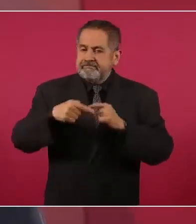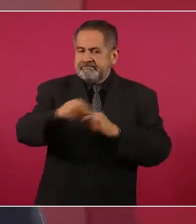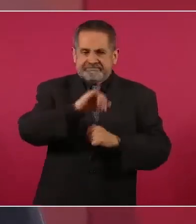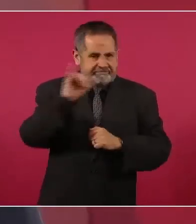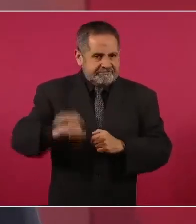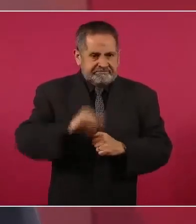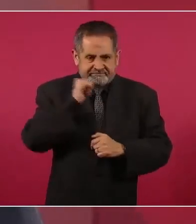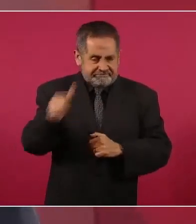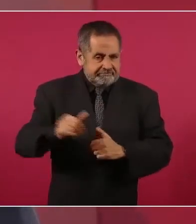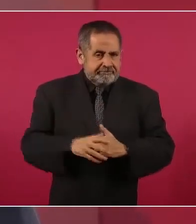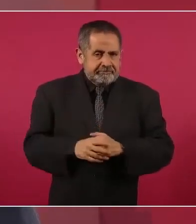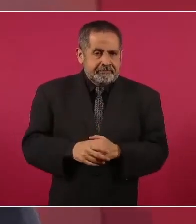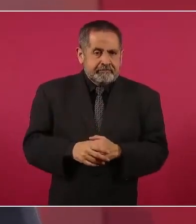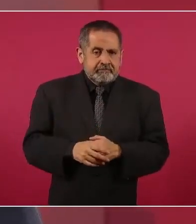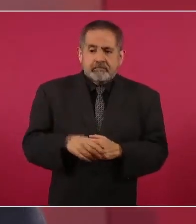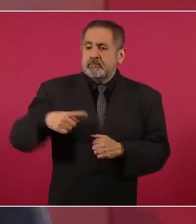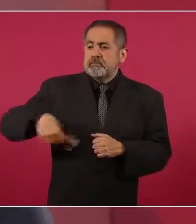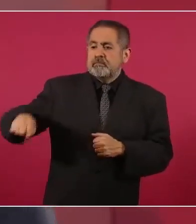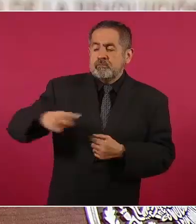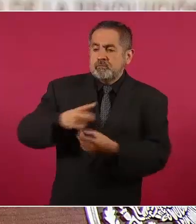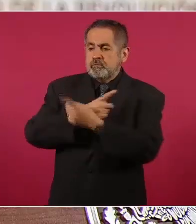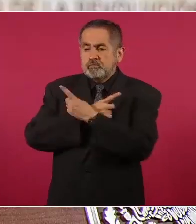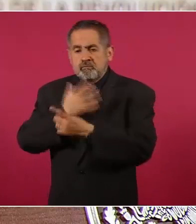sin autoridad moral,